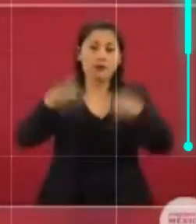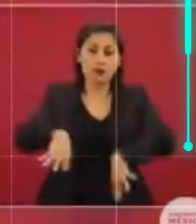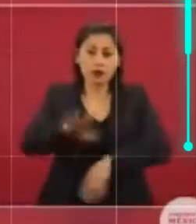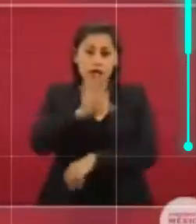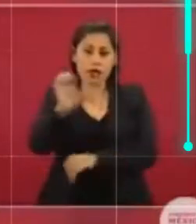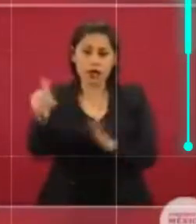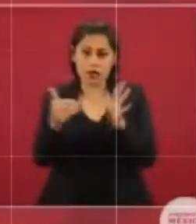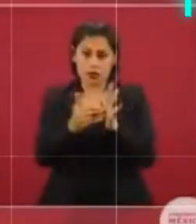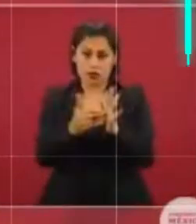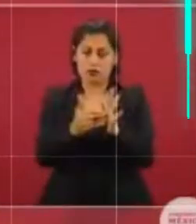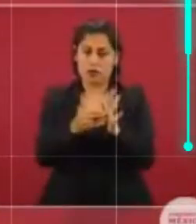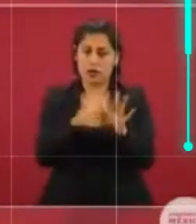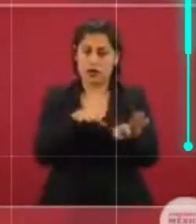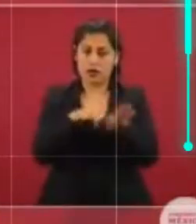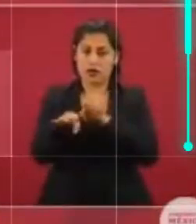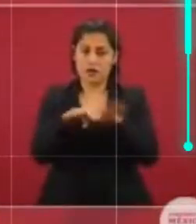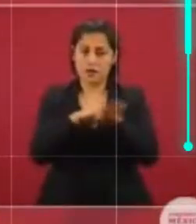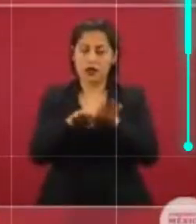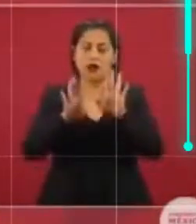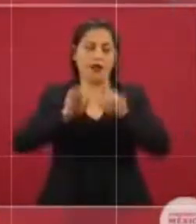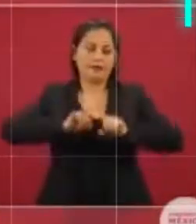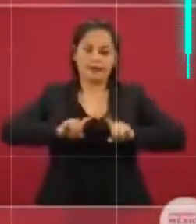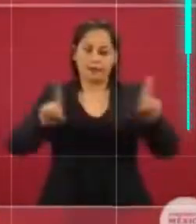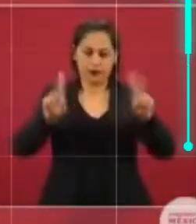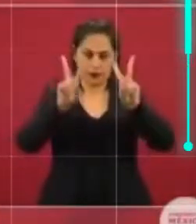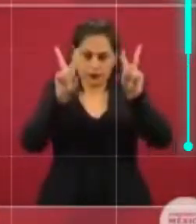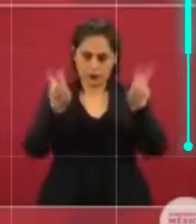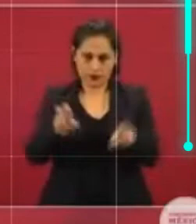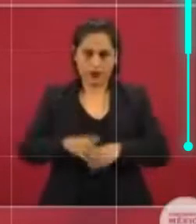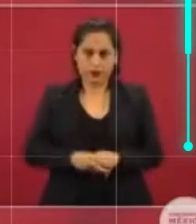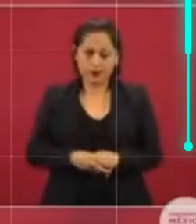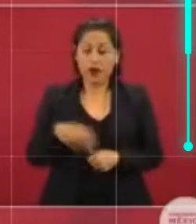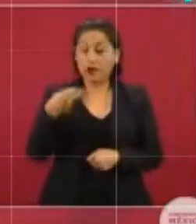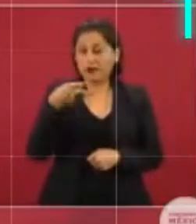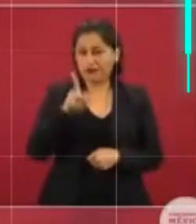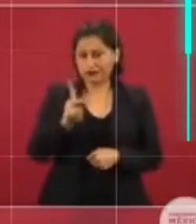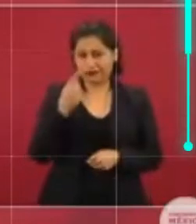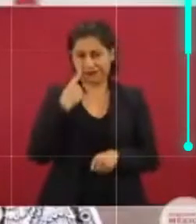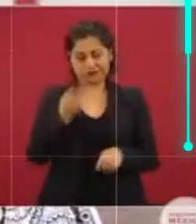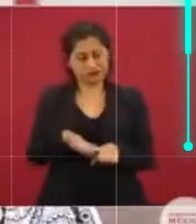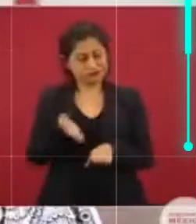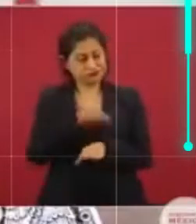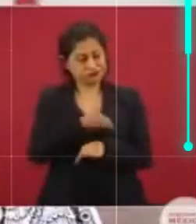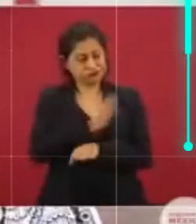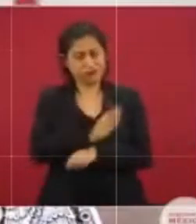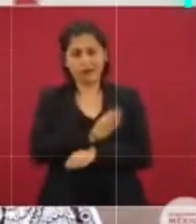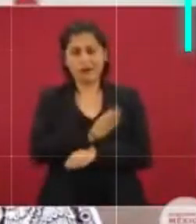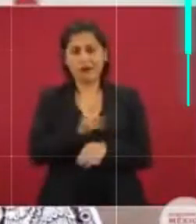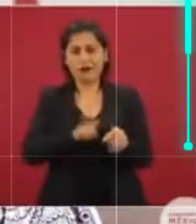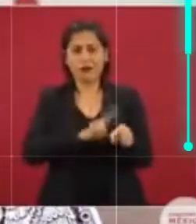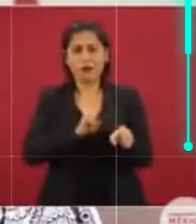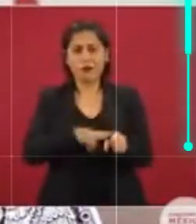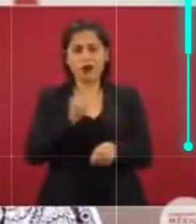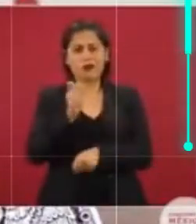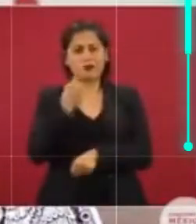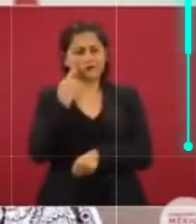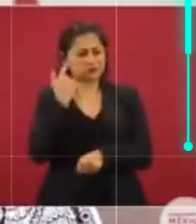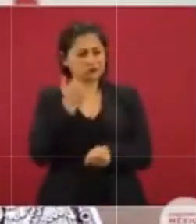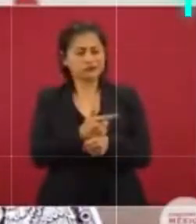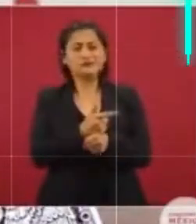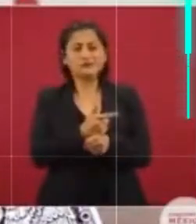otra situación. Pero en situación normal, en tiempos